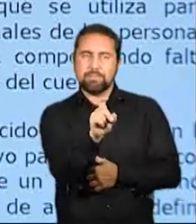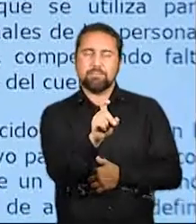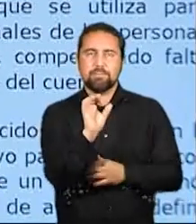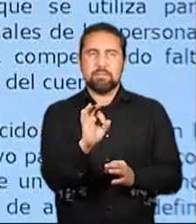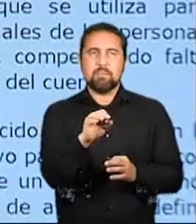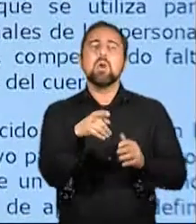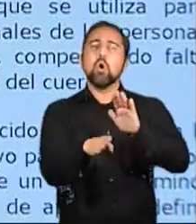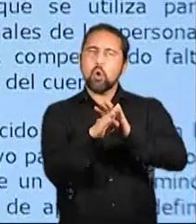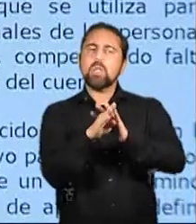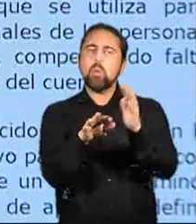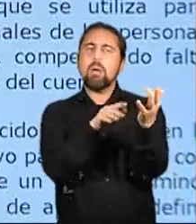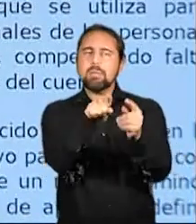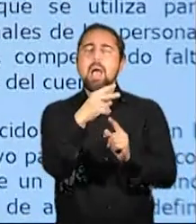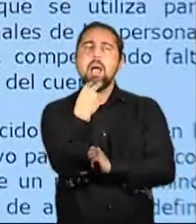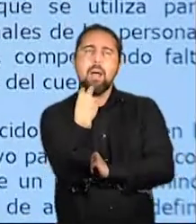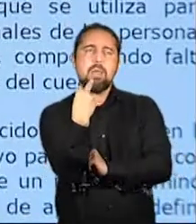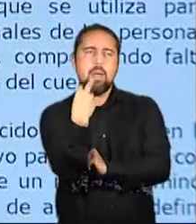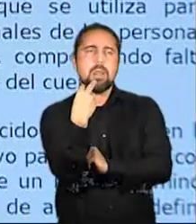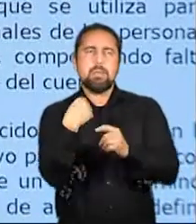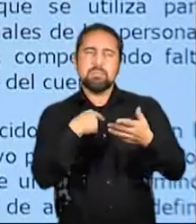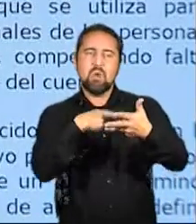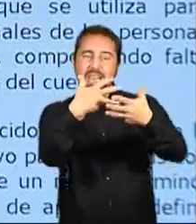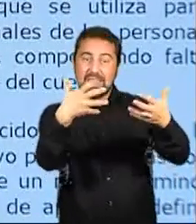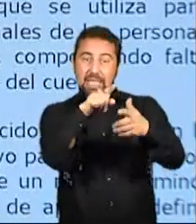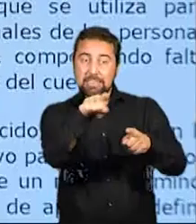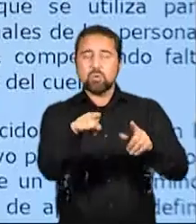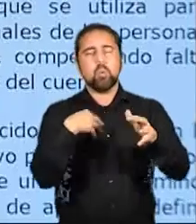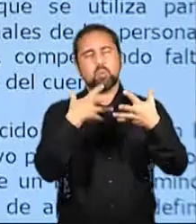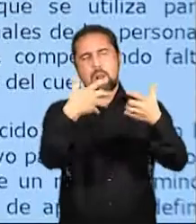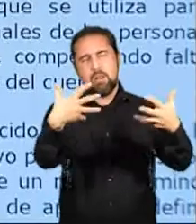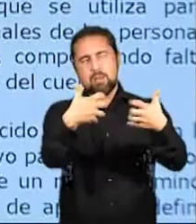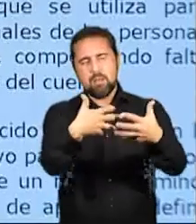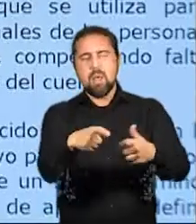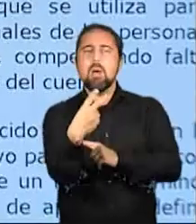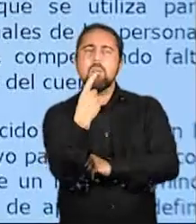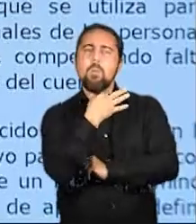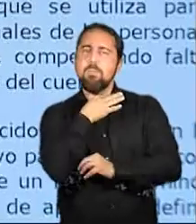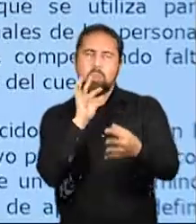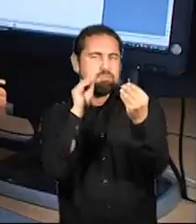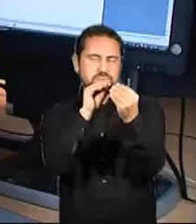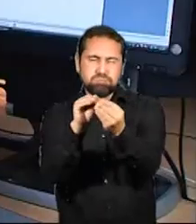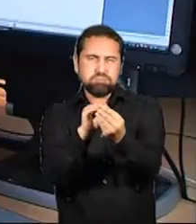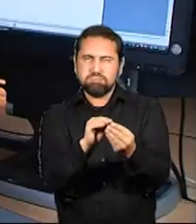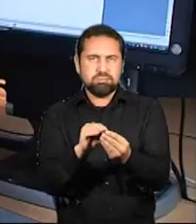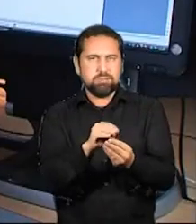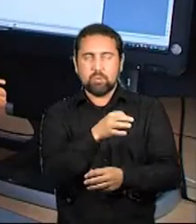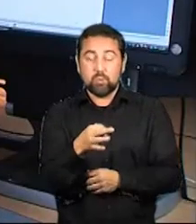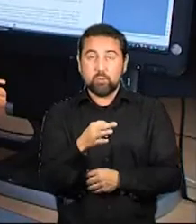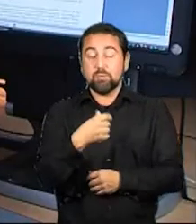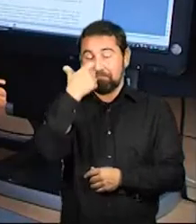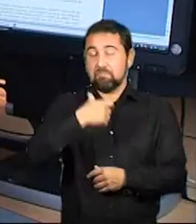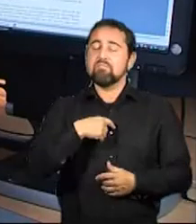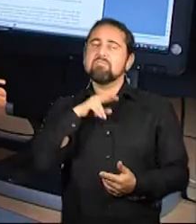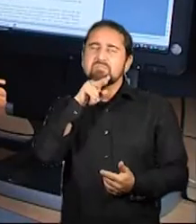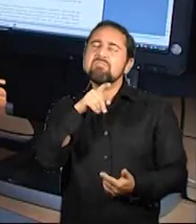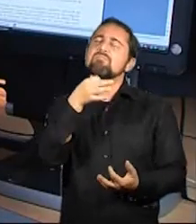edición. El acta sobre ayuntos 2.4 punto. Productos de apoyo, abre paréntesis o hay unas técnicas, cierra paréntesis y tic. También puedes ir avanzando